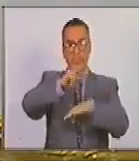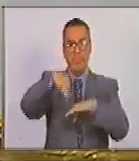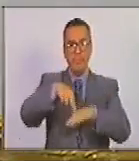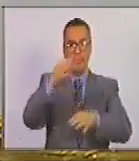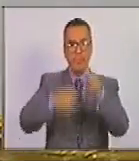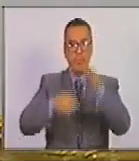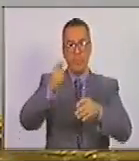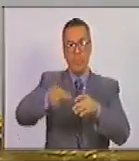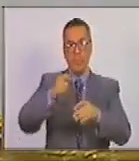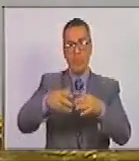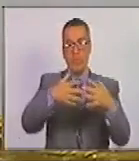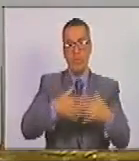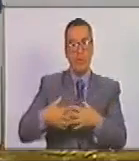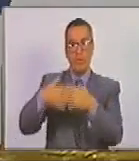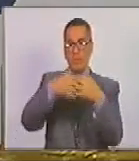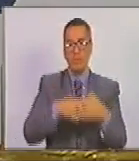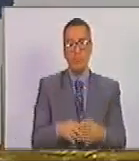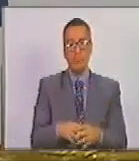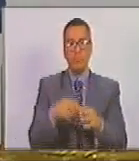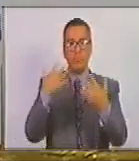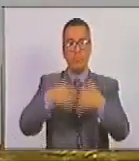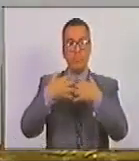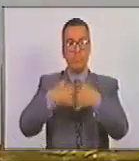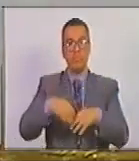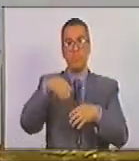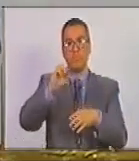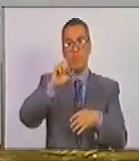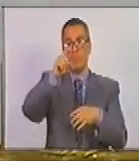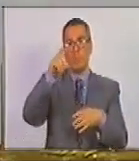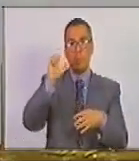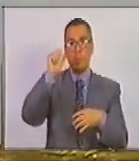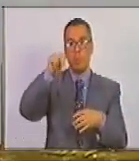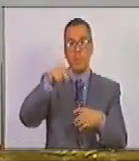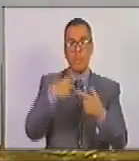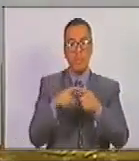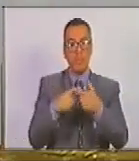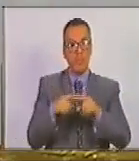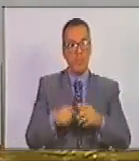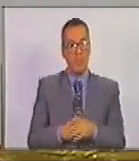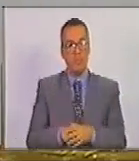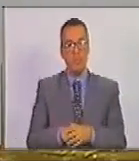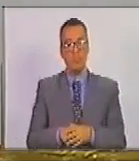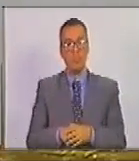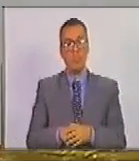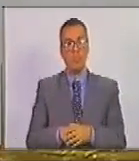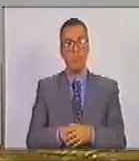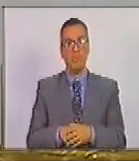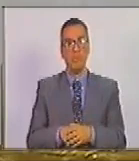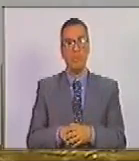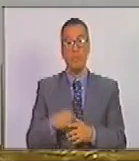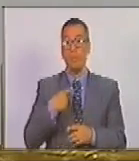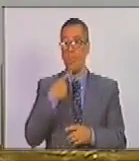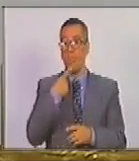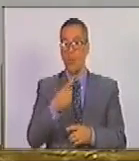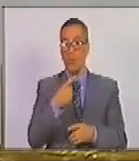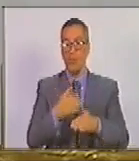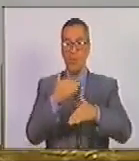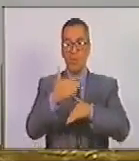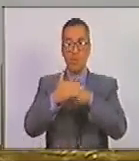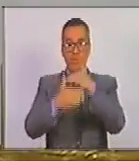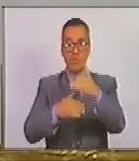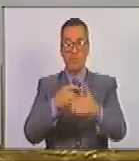Fiscalía General de Estados Unidos empresas como la ExxonMobil entre otros ahí se va definiendo